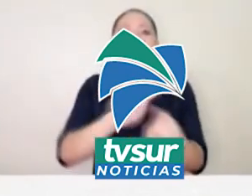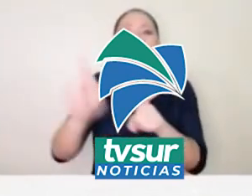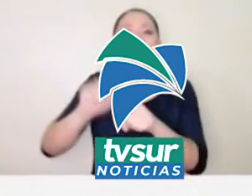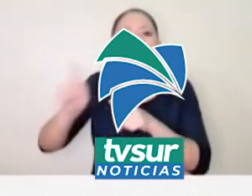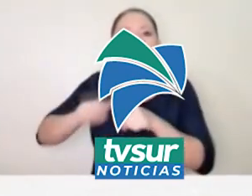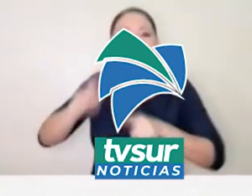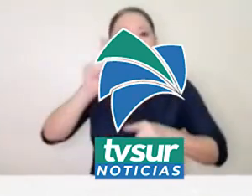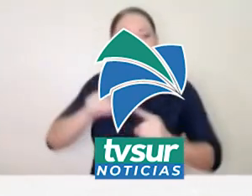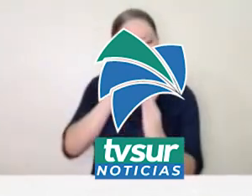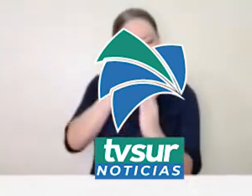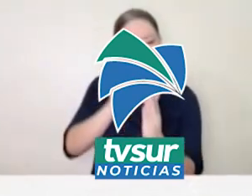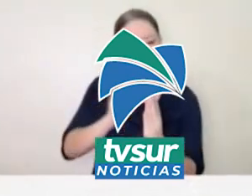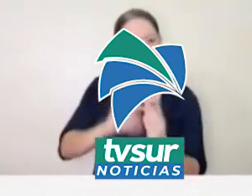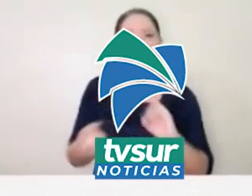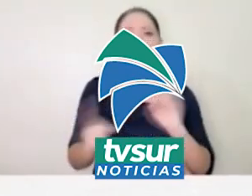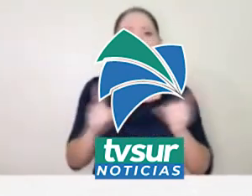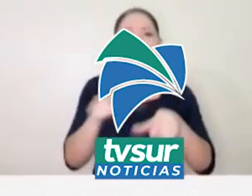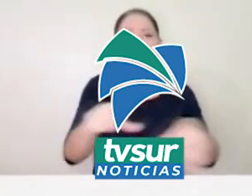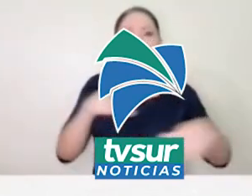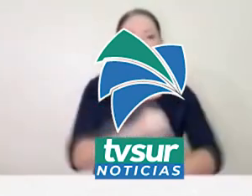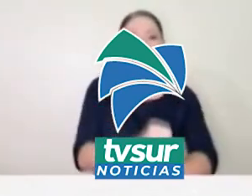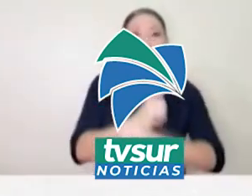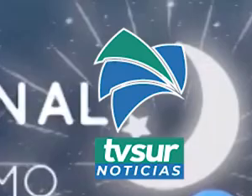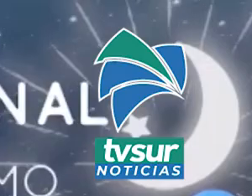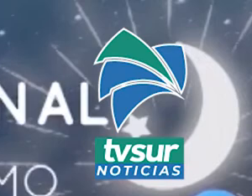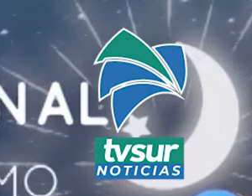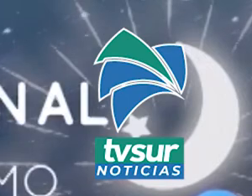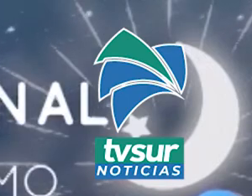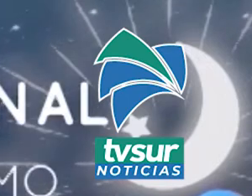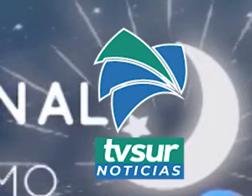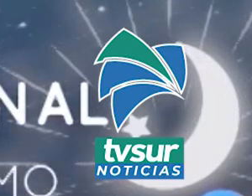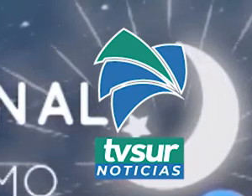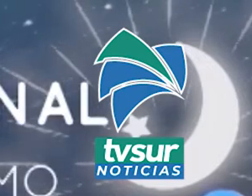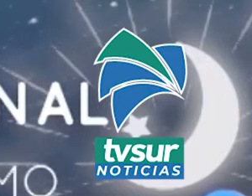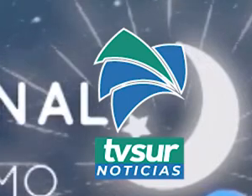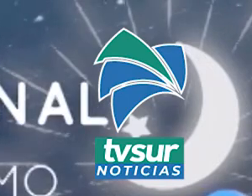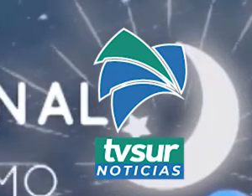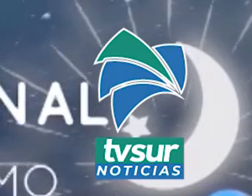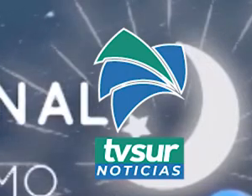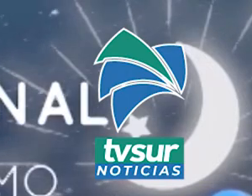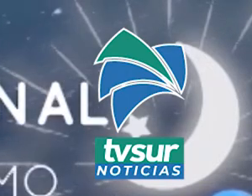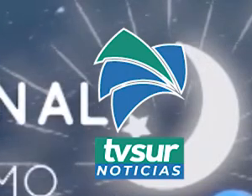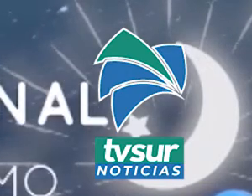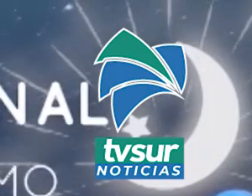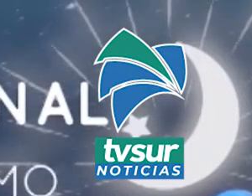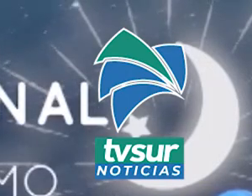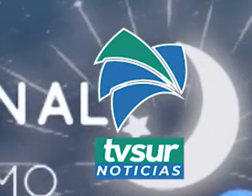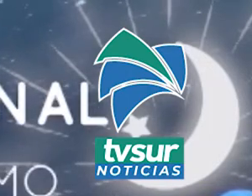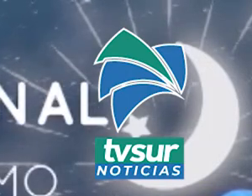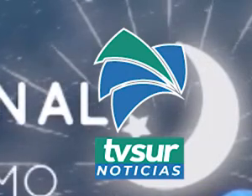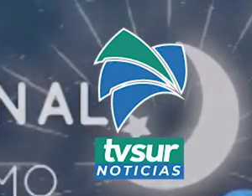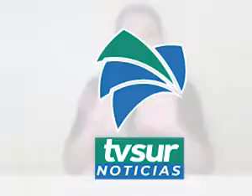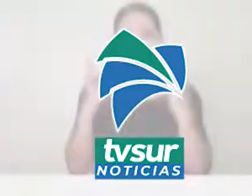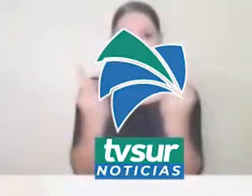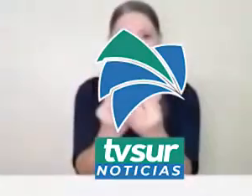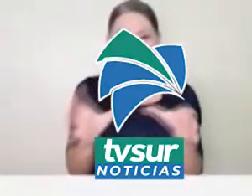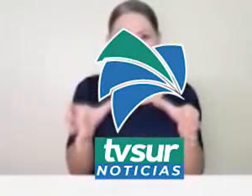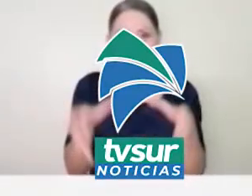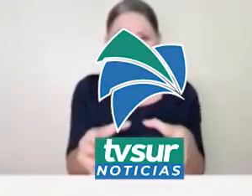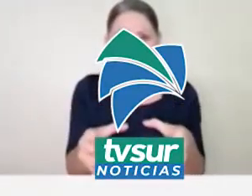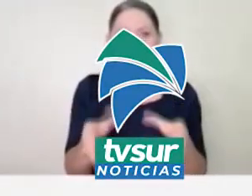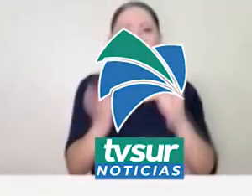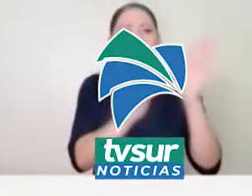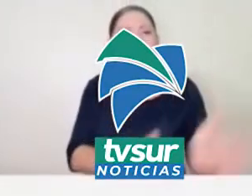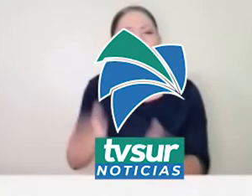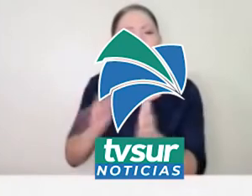para nuestro centro de trabajo, para nuestra institución y de esta forma dejar constancia que estamos avanzando en la preparación de